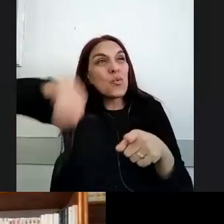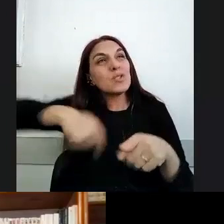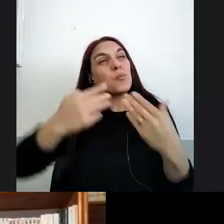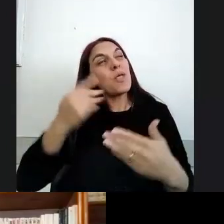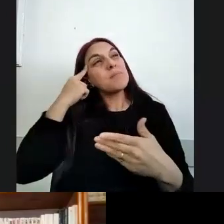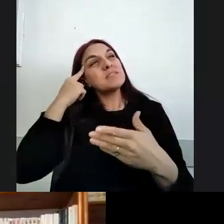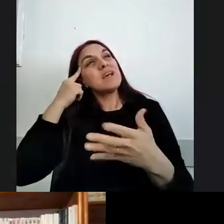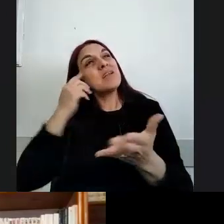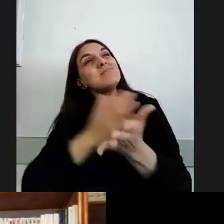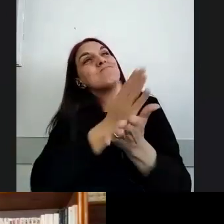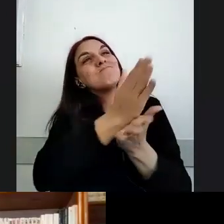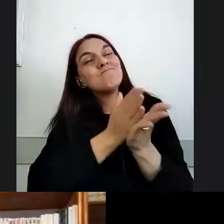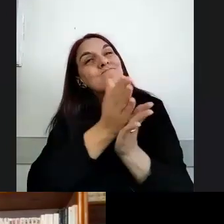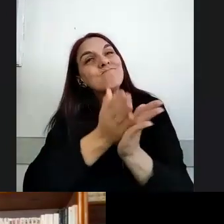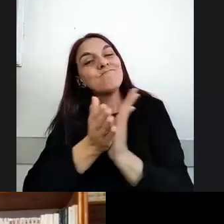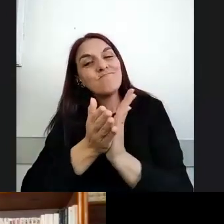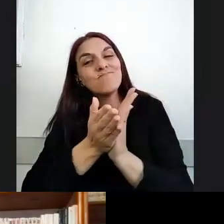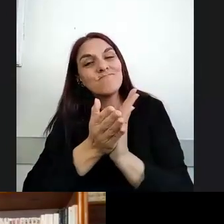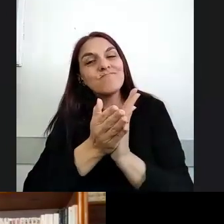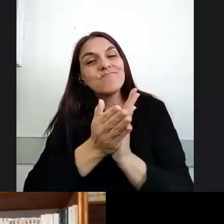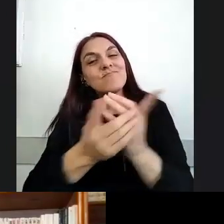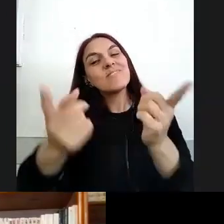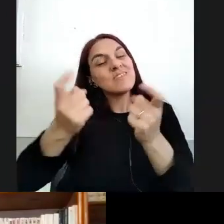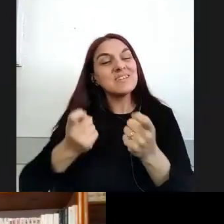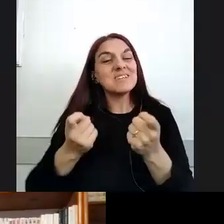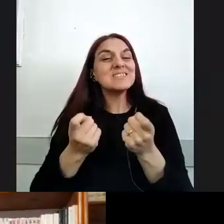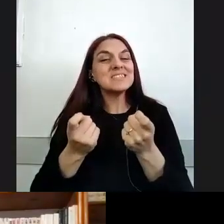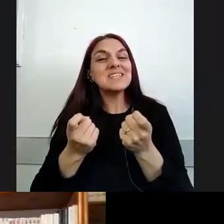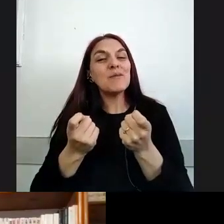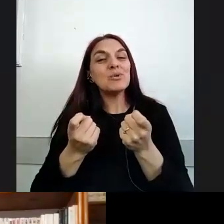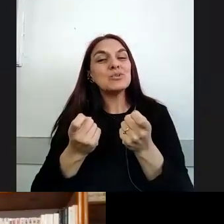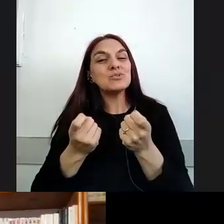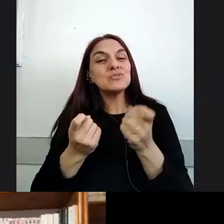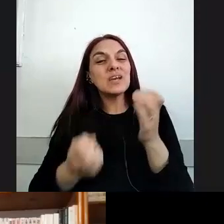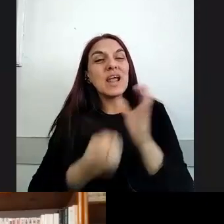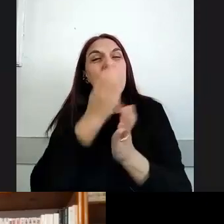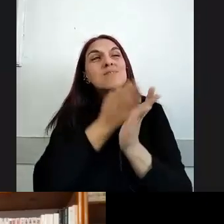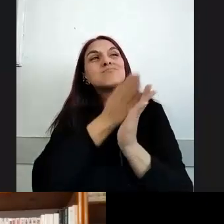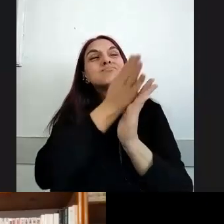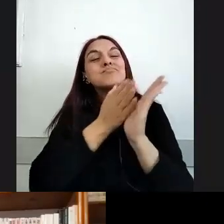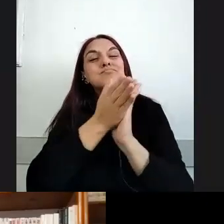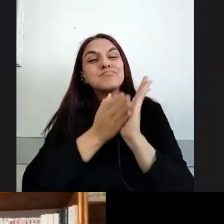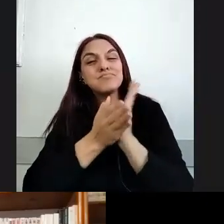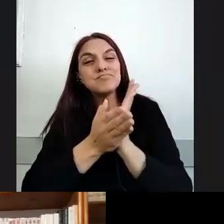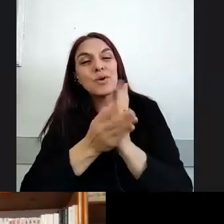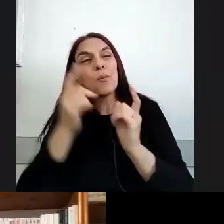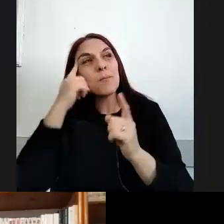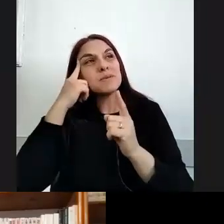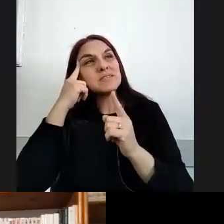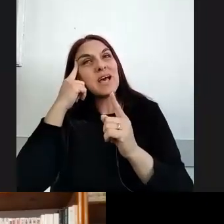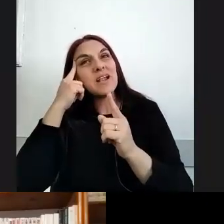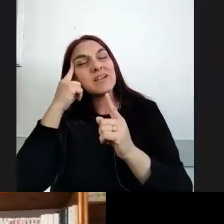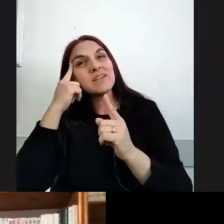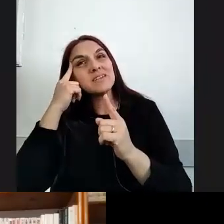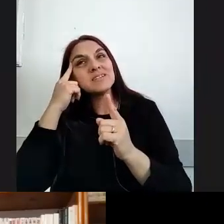educativo que supone trayectorias que están pensando ¿no? un allá y un acá ¿no? cuando